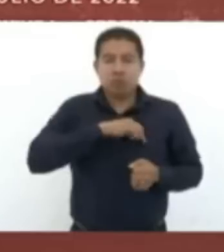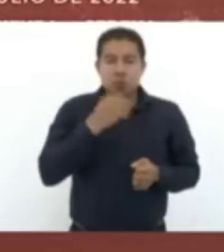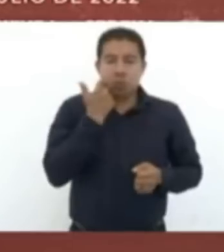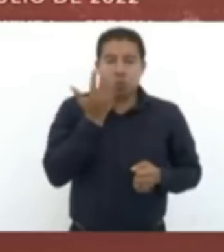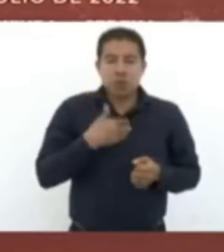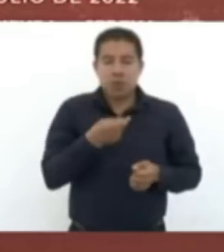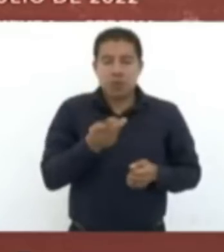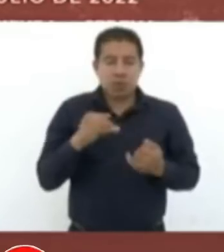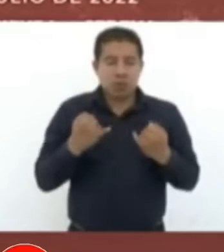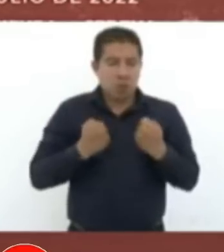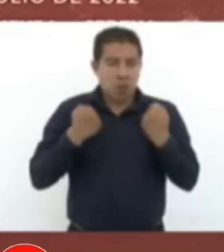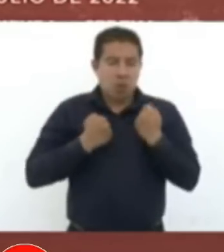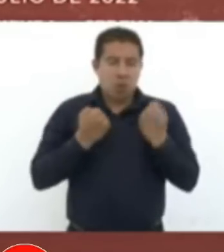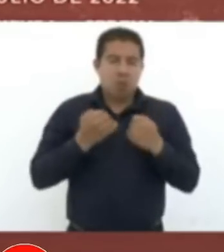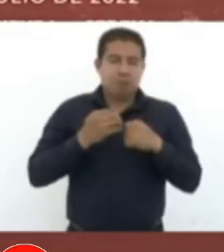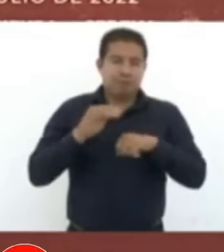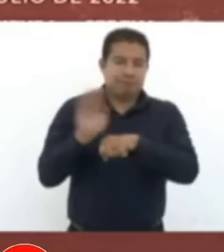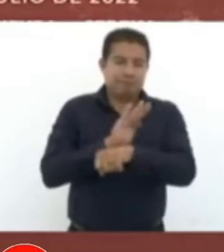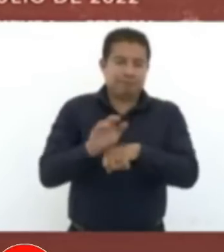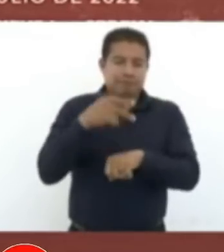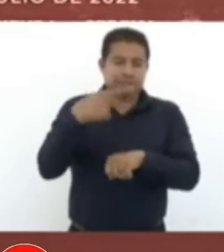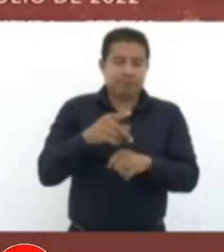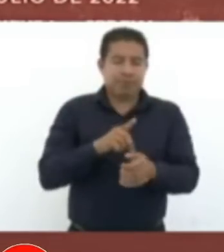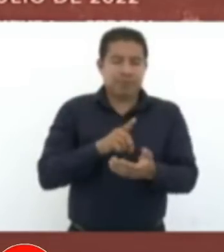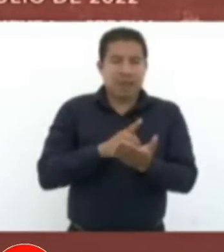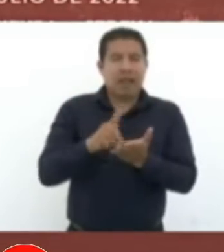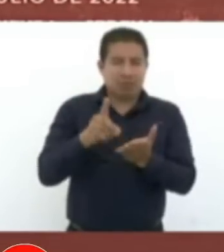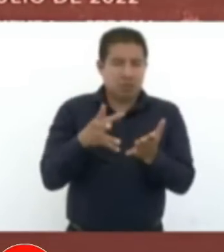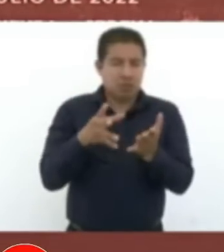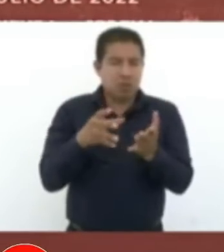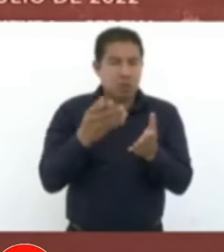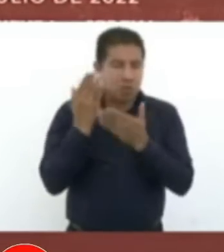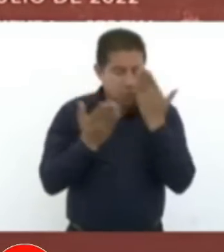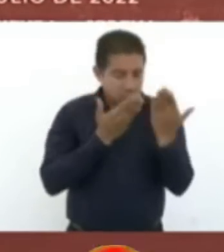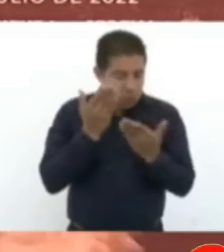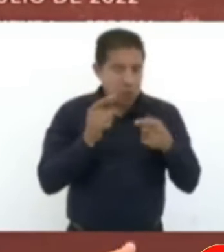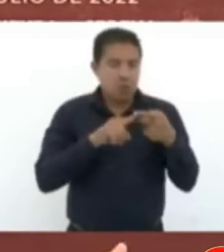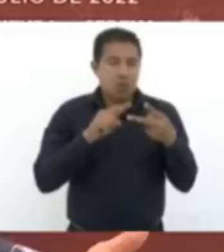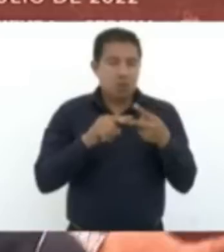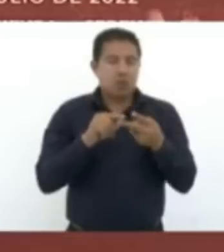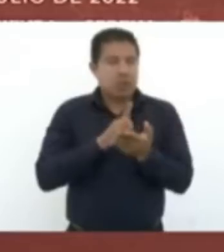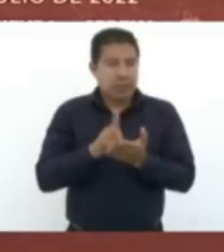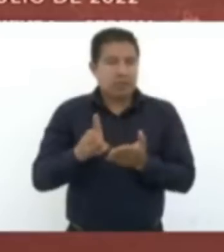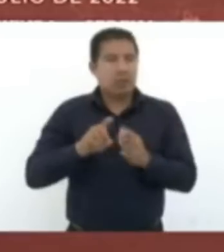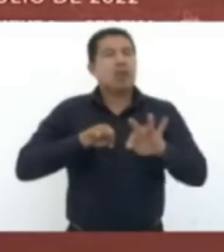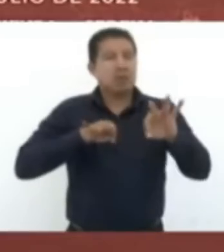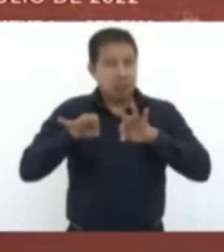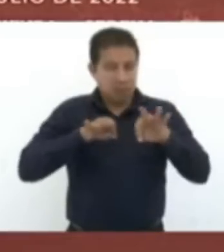garantizado el derecho al estudio y al trabajo para que no sean